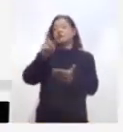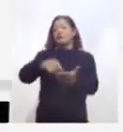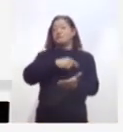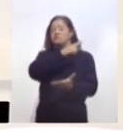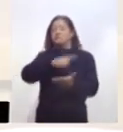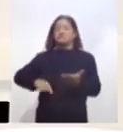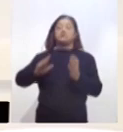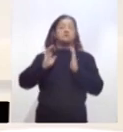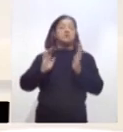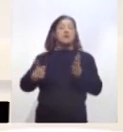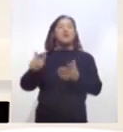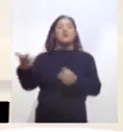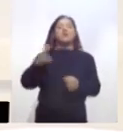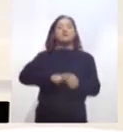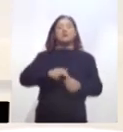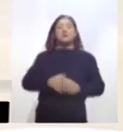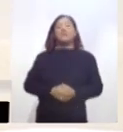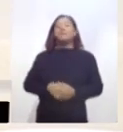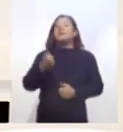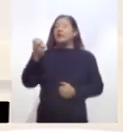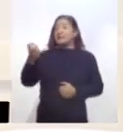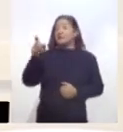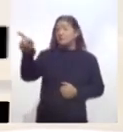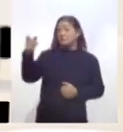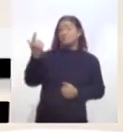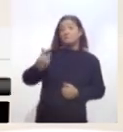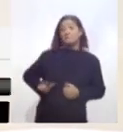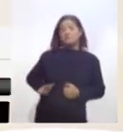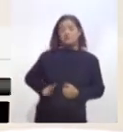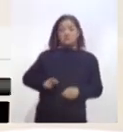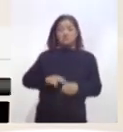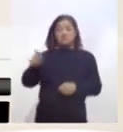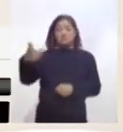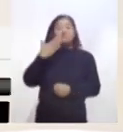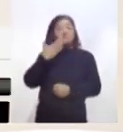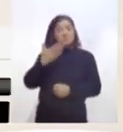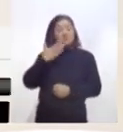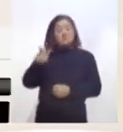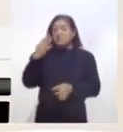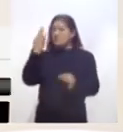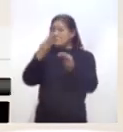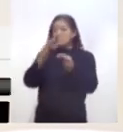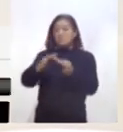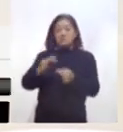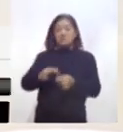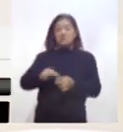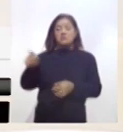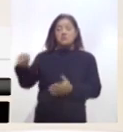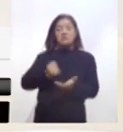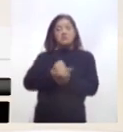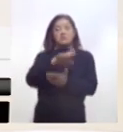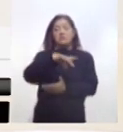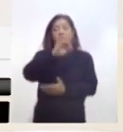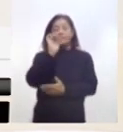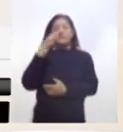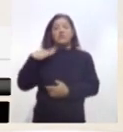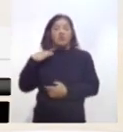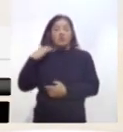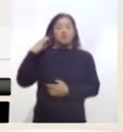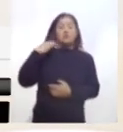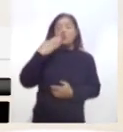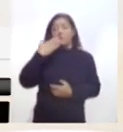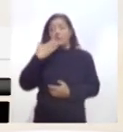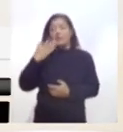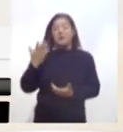Estas medidas que muy a tiempo, muy de manera adelantadas ha tomado el señor gobernador, pues me nos parece